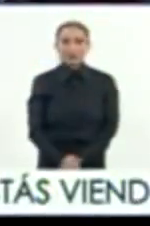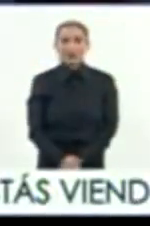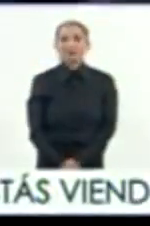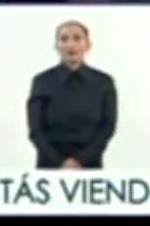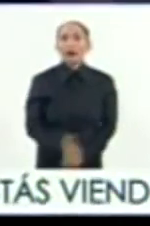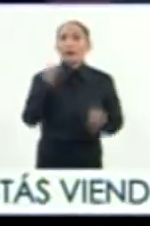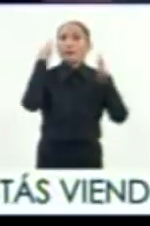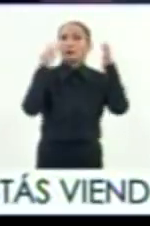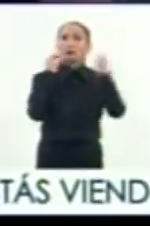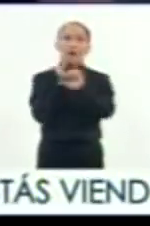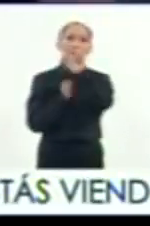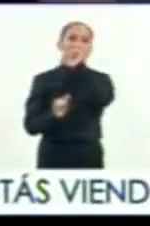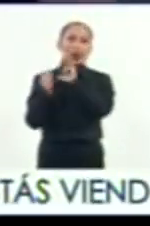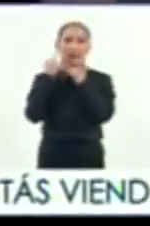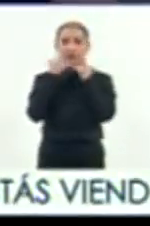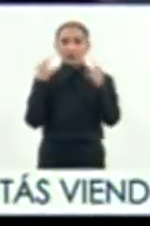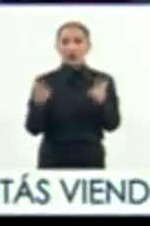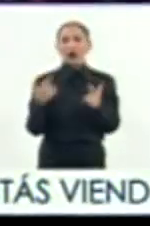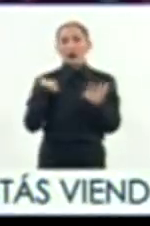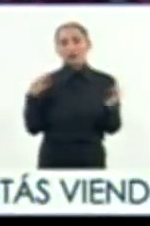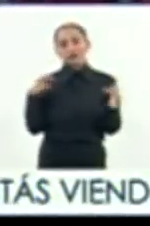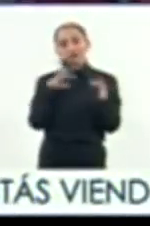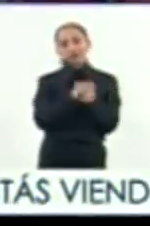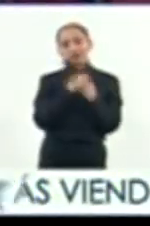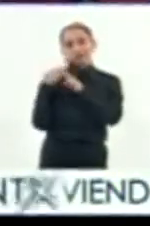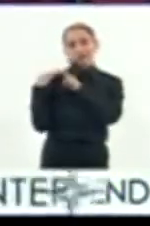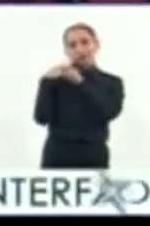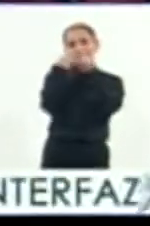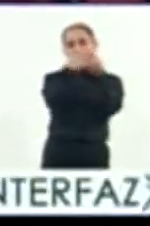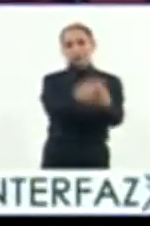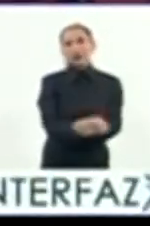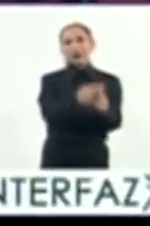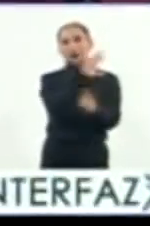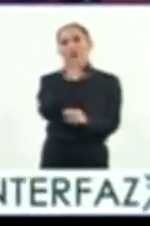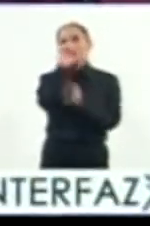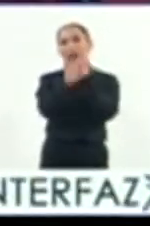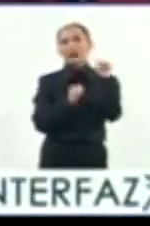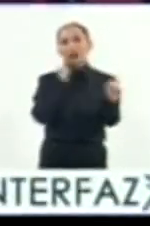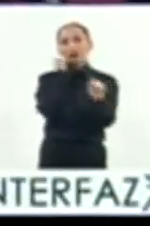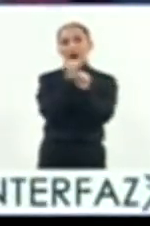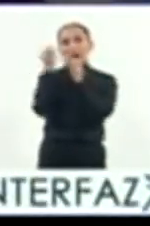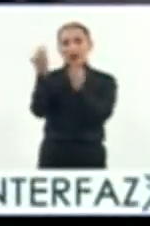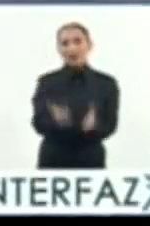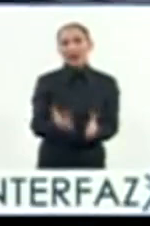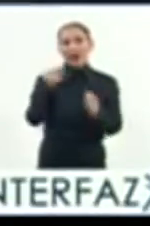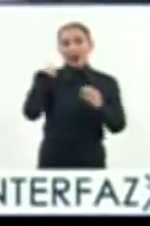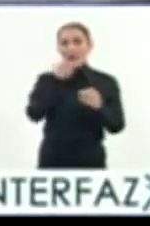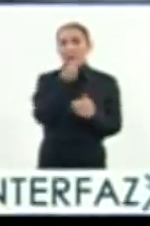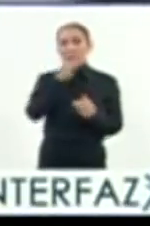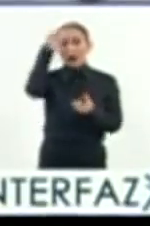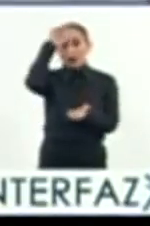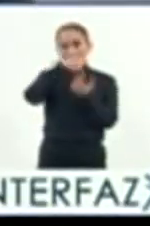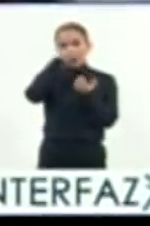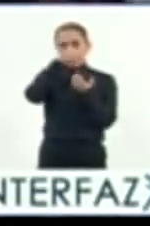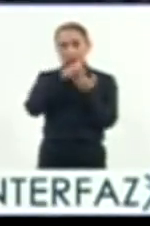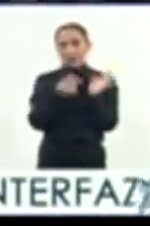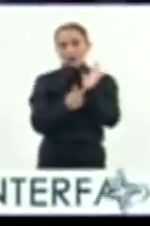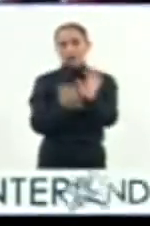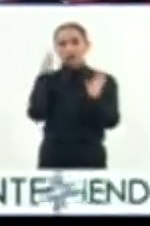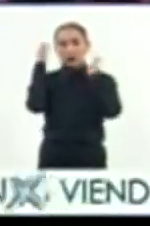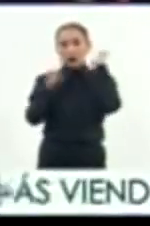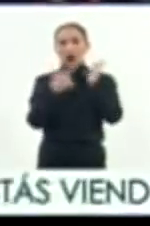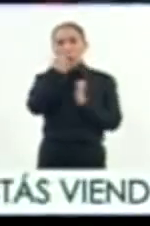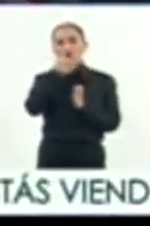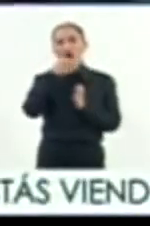El Museo de Antropología e Historia se une a la conmemoración de los 500 años de la llegada de Hernán Cortés con la muestra